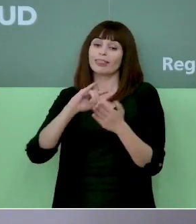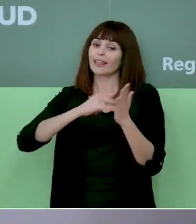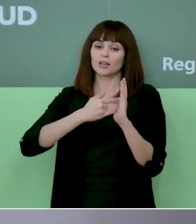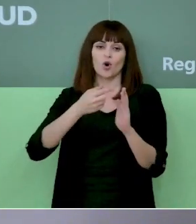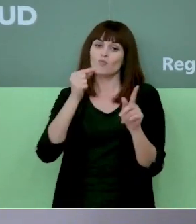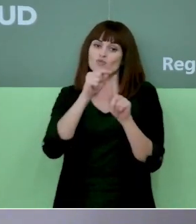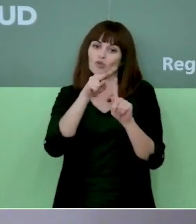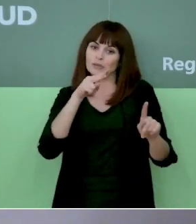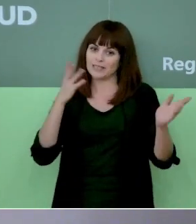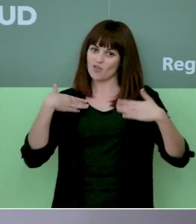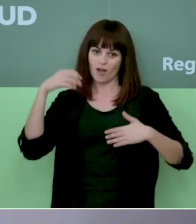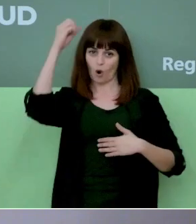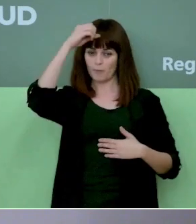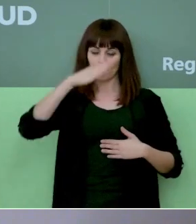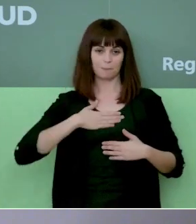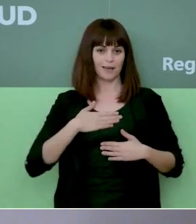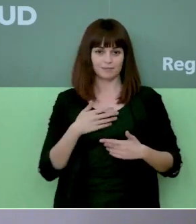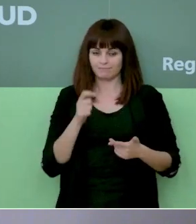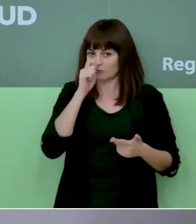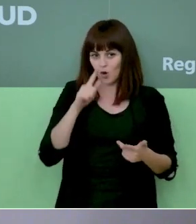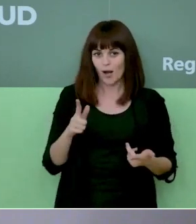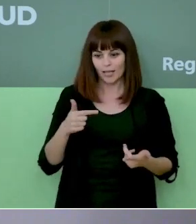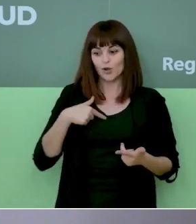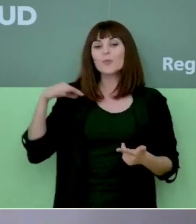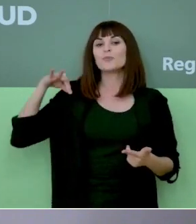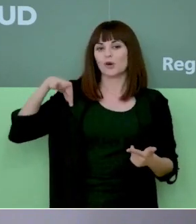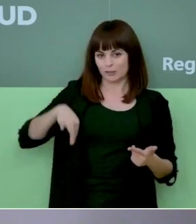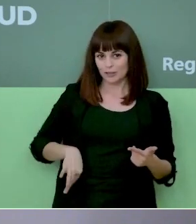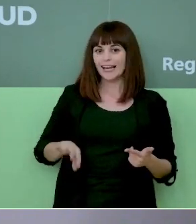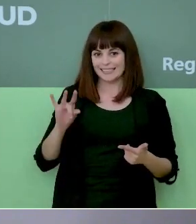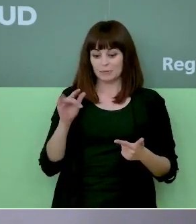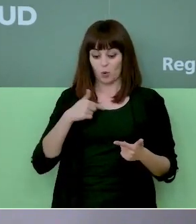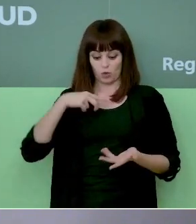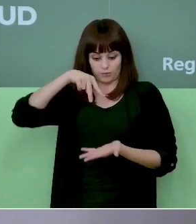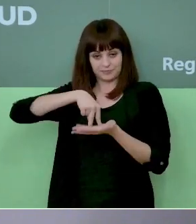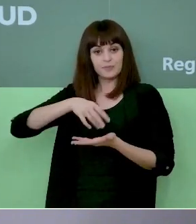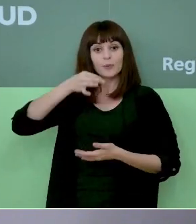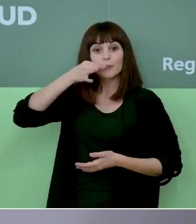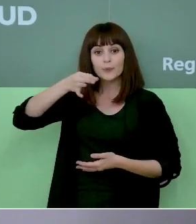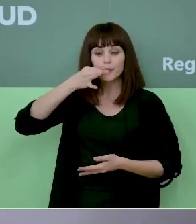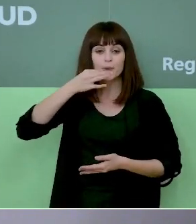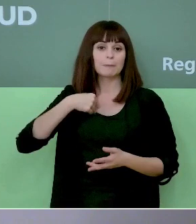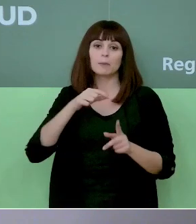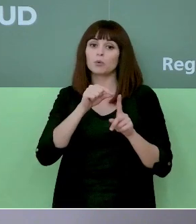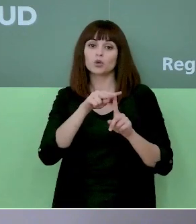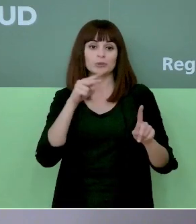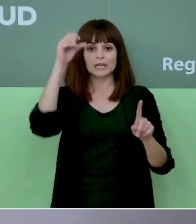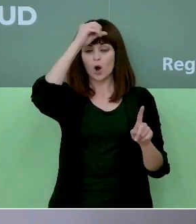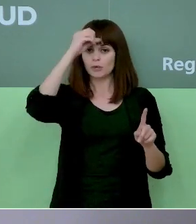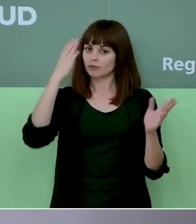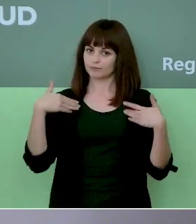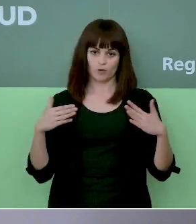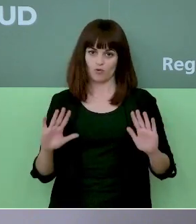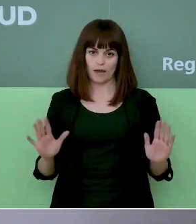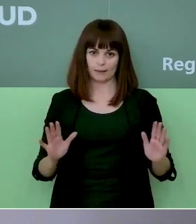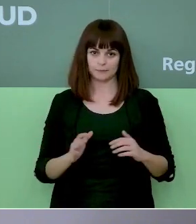Me perdona que tengo, como profesional, tengo punto de vista, pero cuando estoy aquí no tengo un punto de vista tan definido.